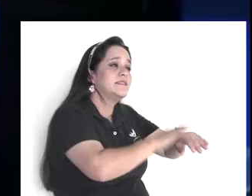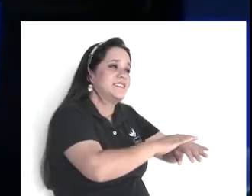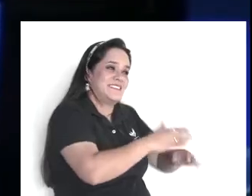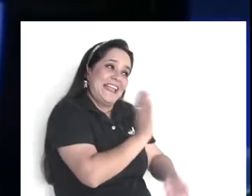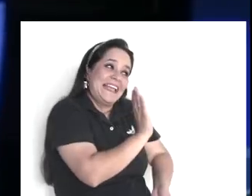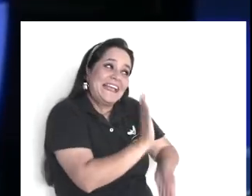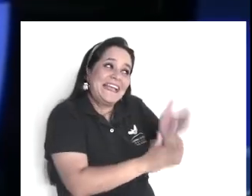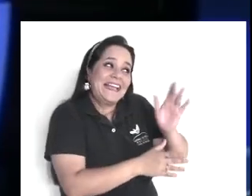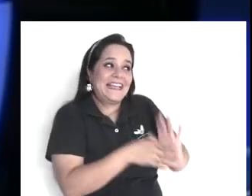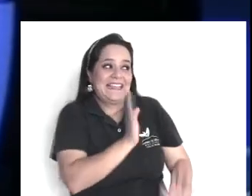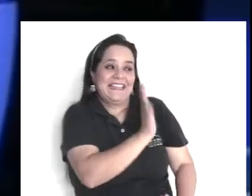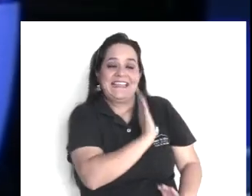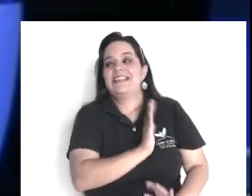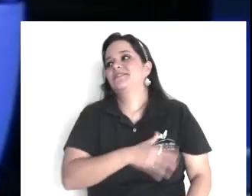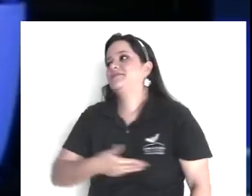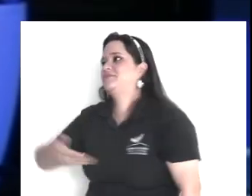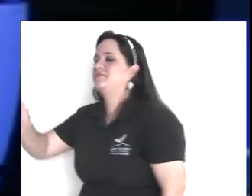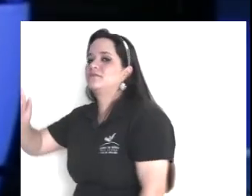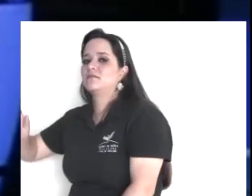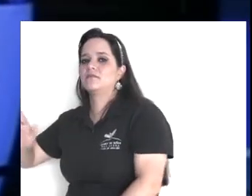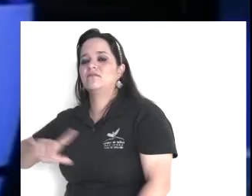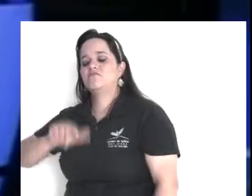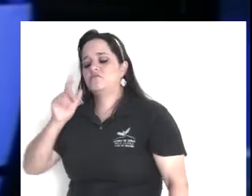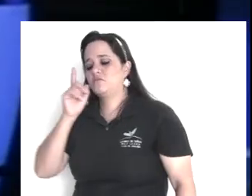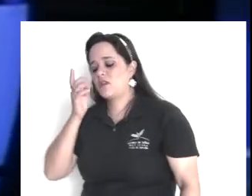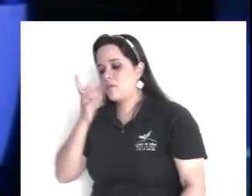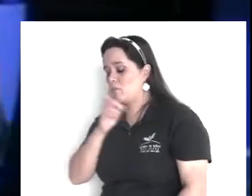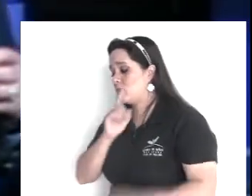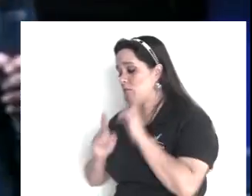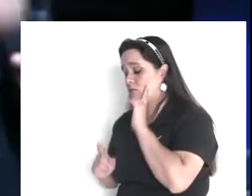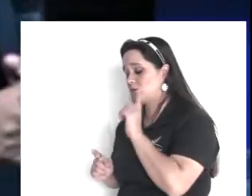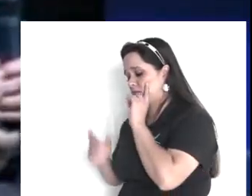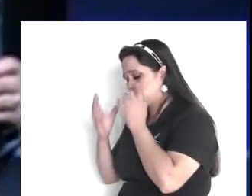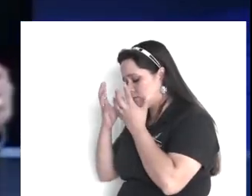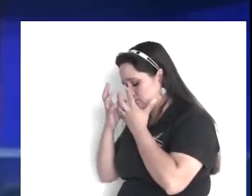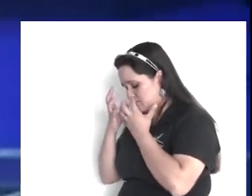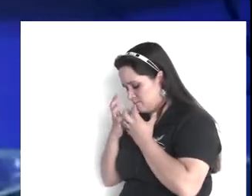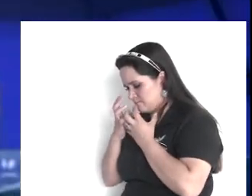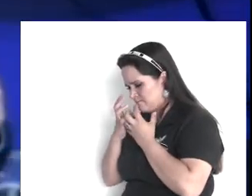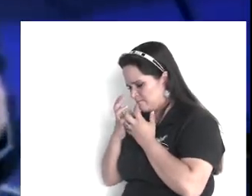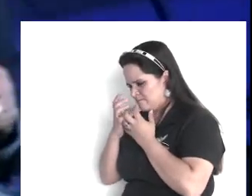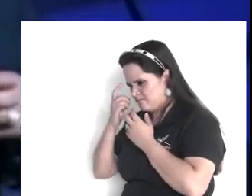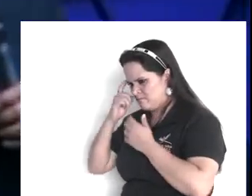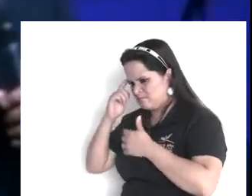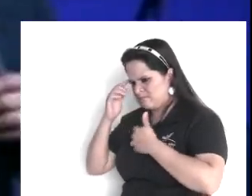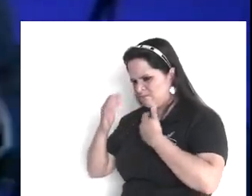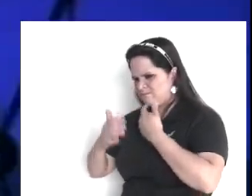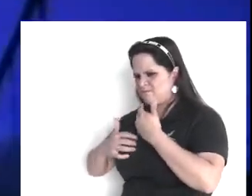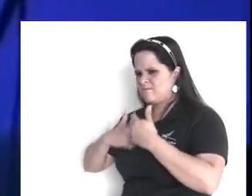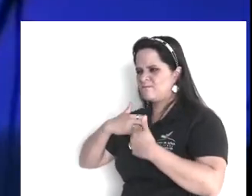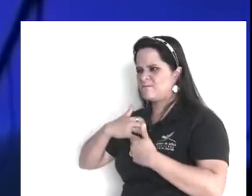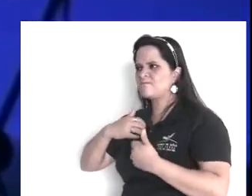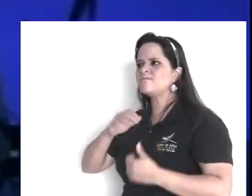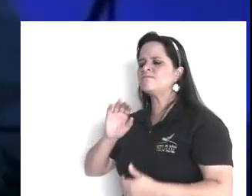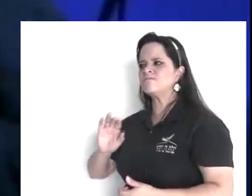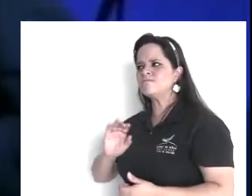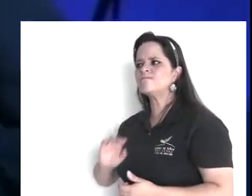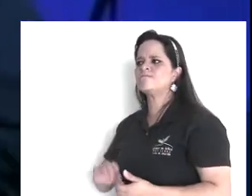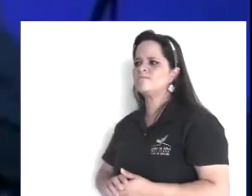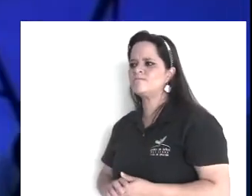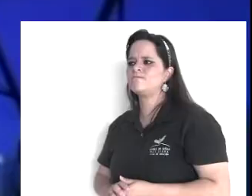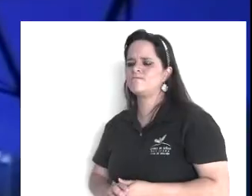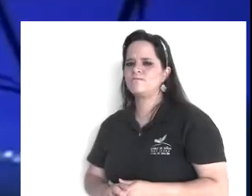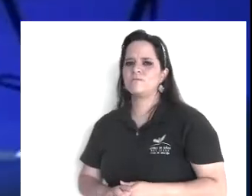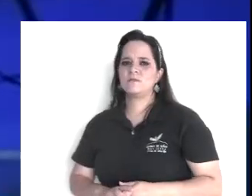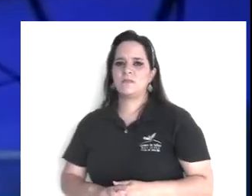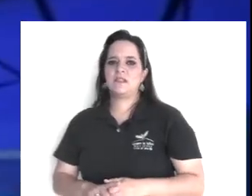espero que esta enseñanza, te ayude, nos ayude, y sin preguntar, sin indagar, sin ir primero, con la persona, que te presenten